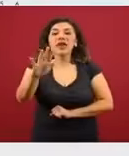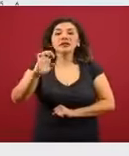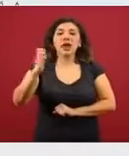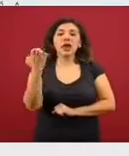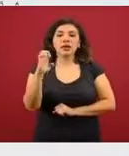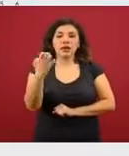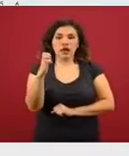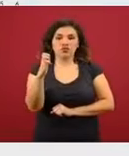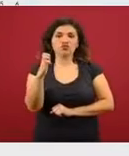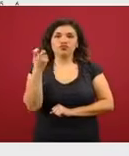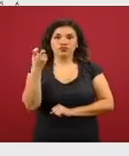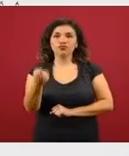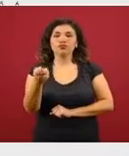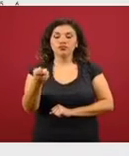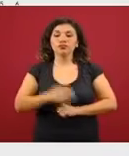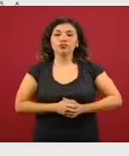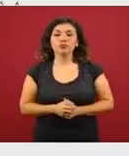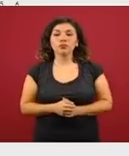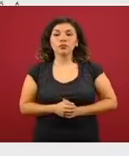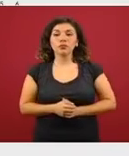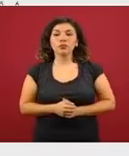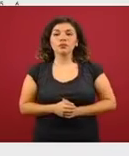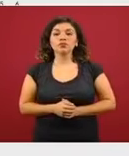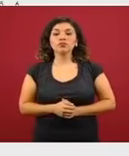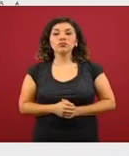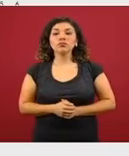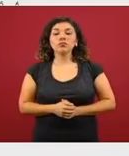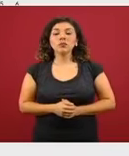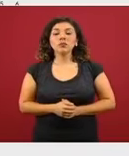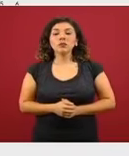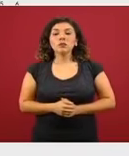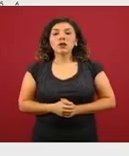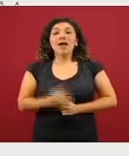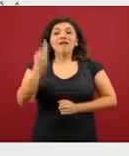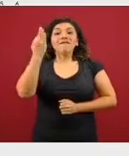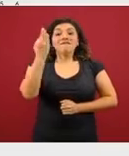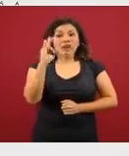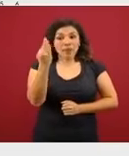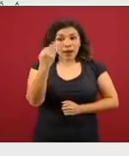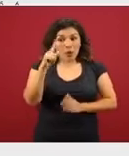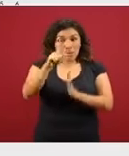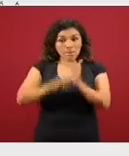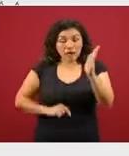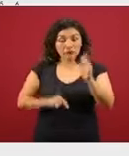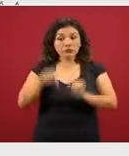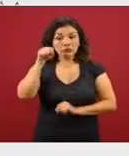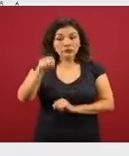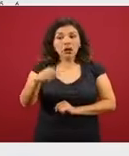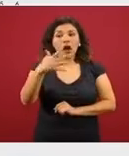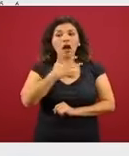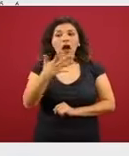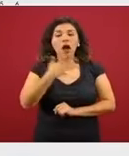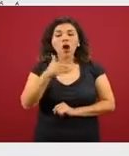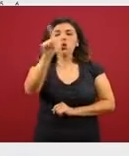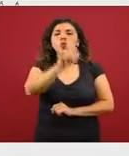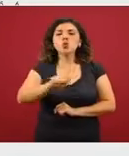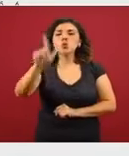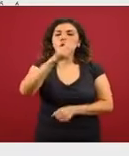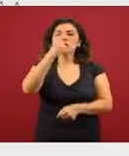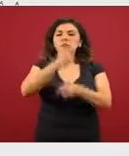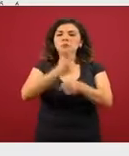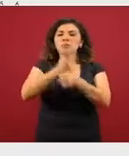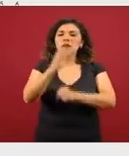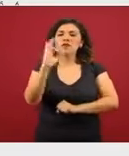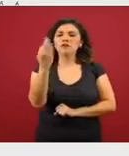enero en esta ocasión. En el caso de febrero, tenemos el lunes 1 de